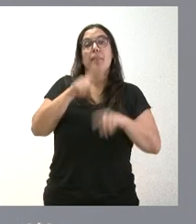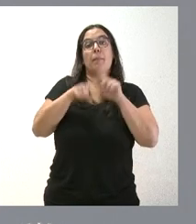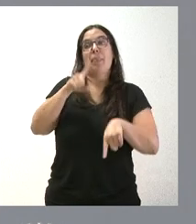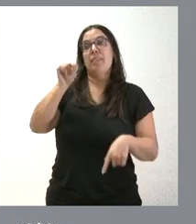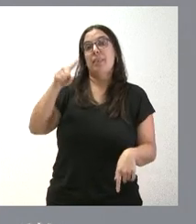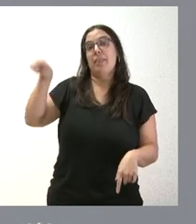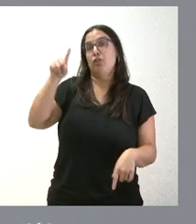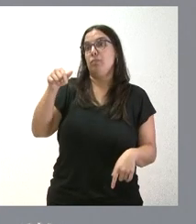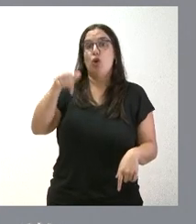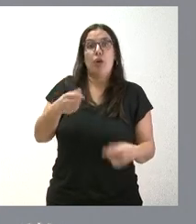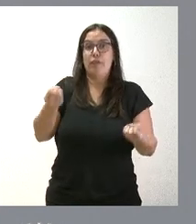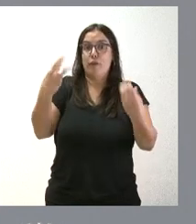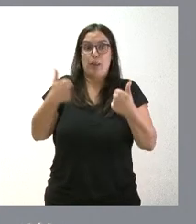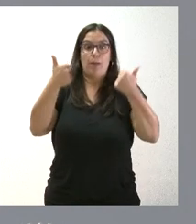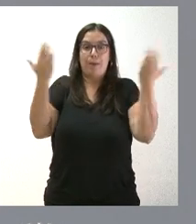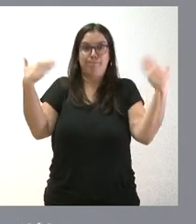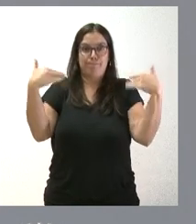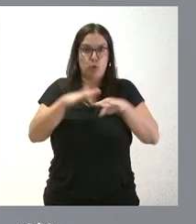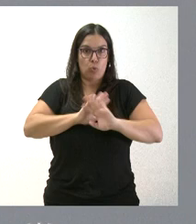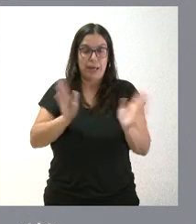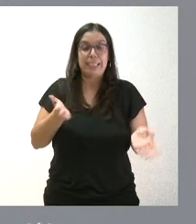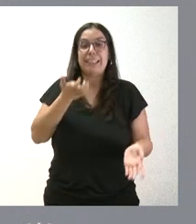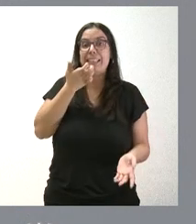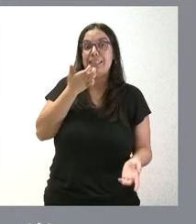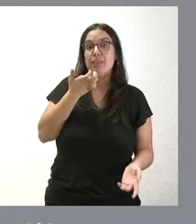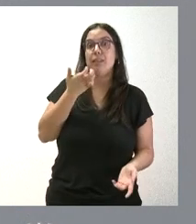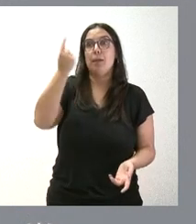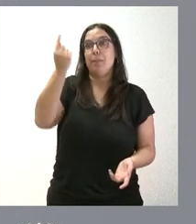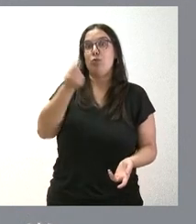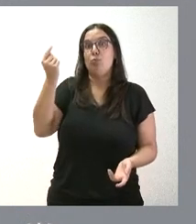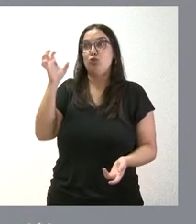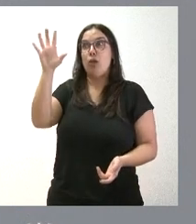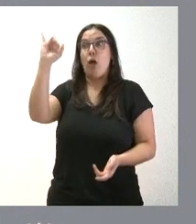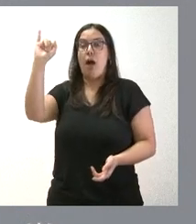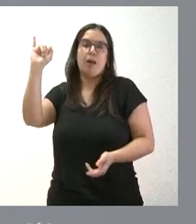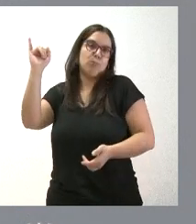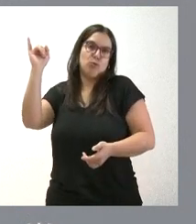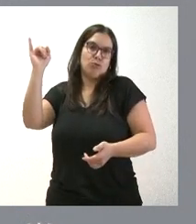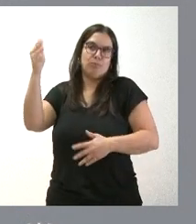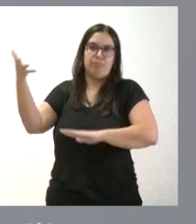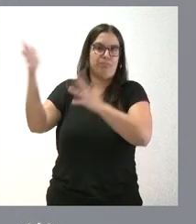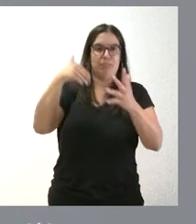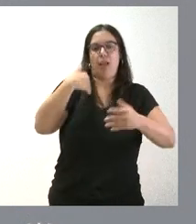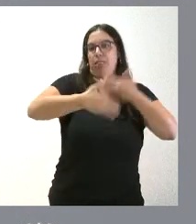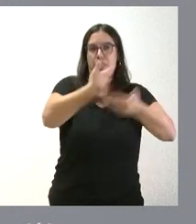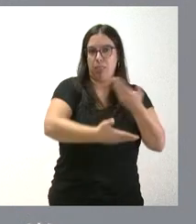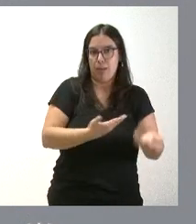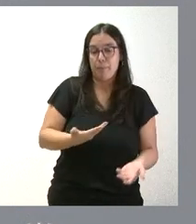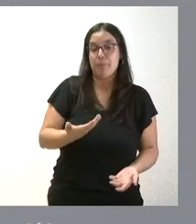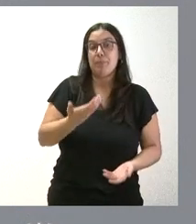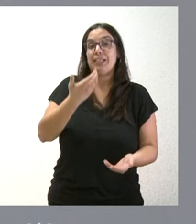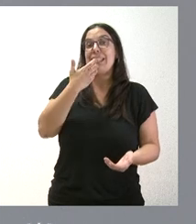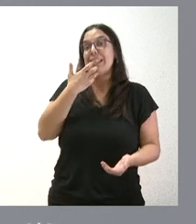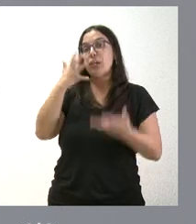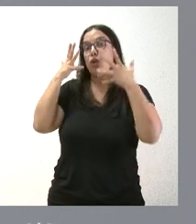Hoy no tenemos ninguna información en ese sentido. Si tuviéramos los presupuestos del Estado, pues lógicamente esta información ya la dispondríamos. Si se nos enviara en un